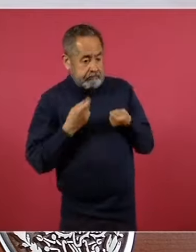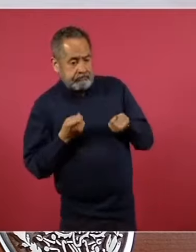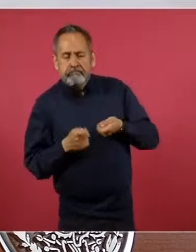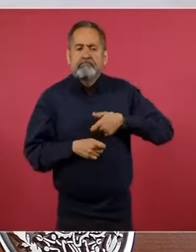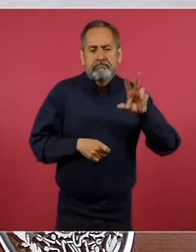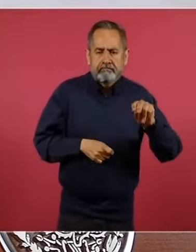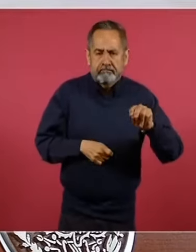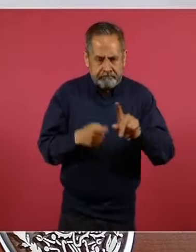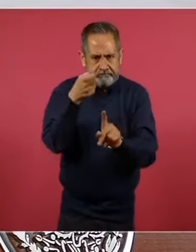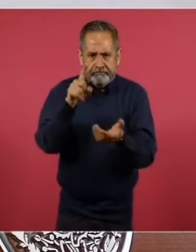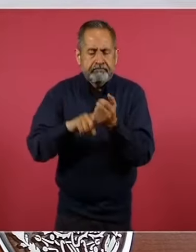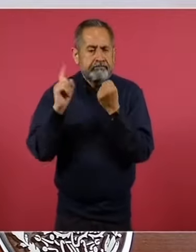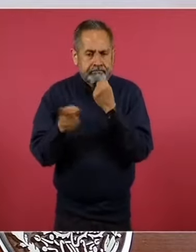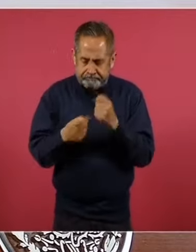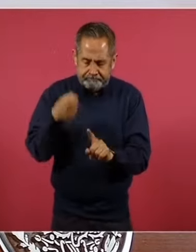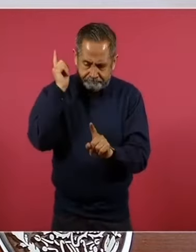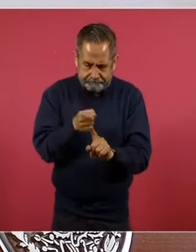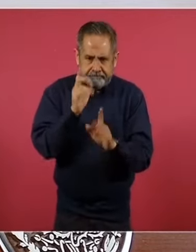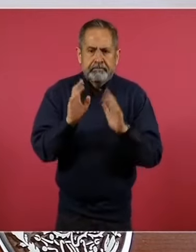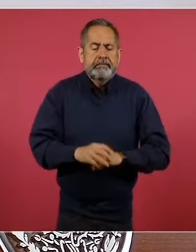la sustancia, el meollo.